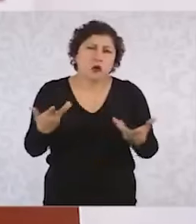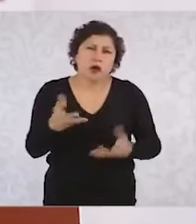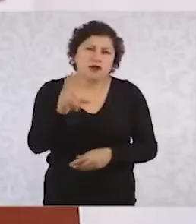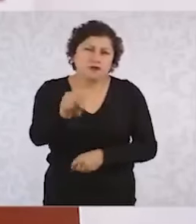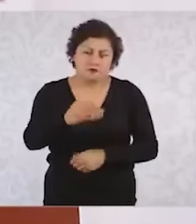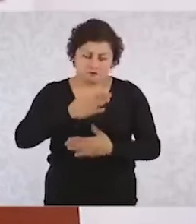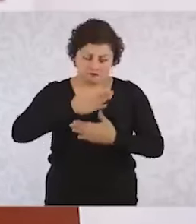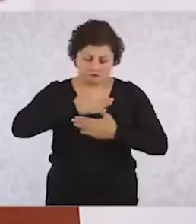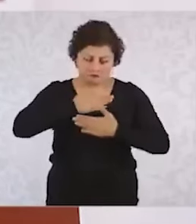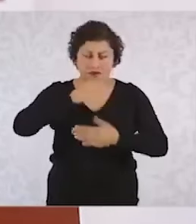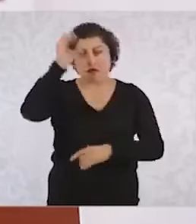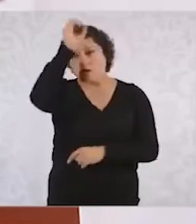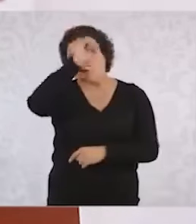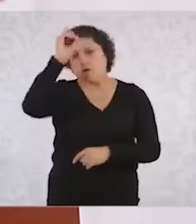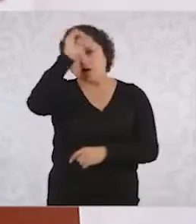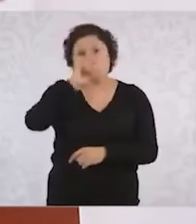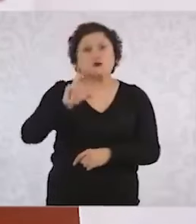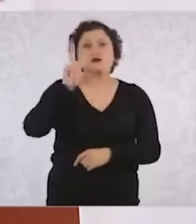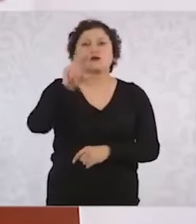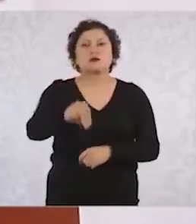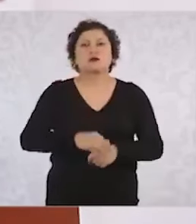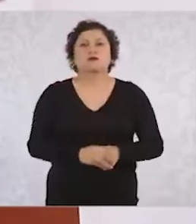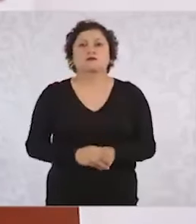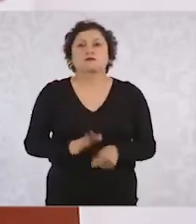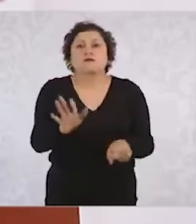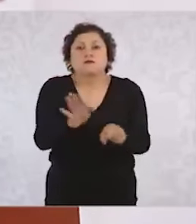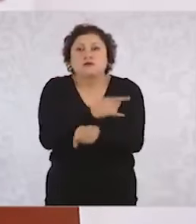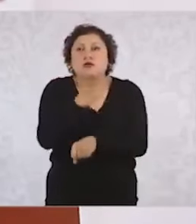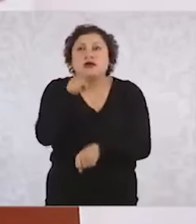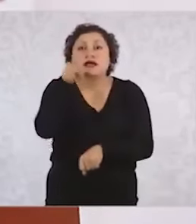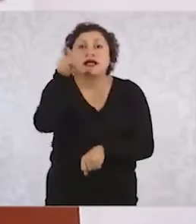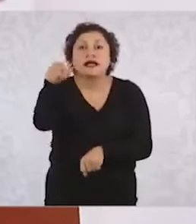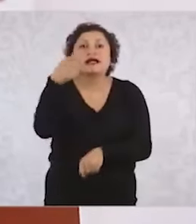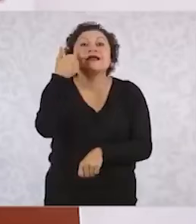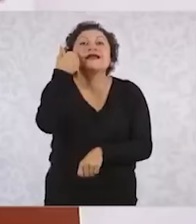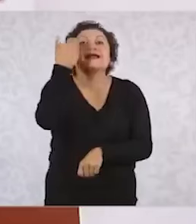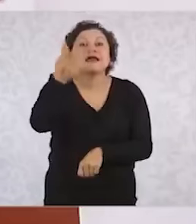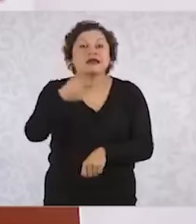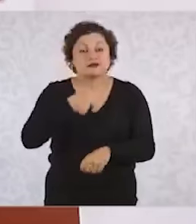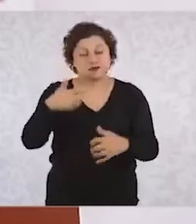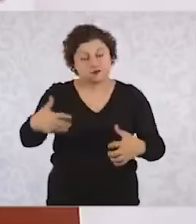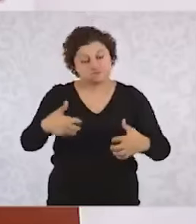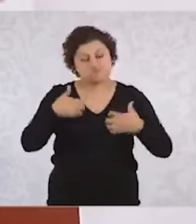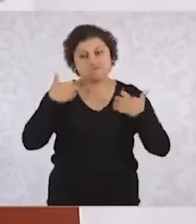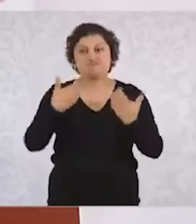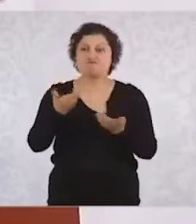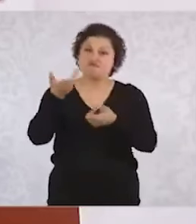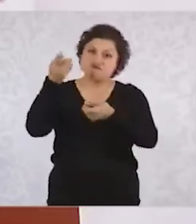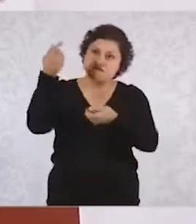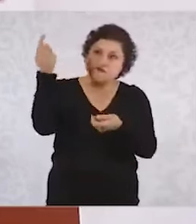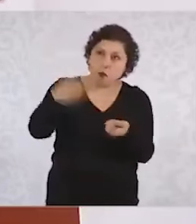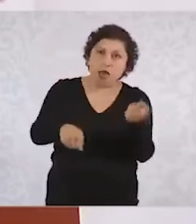Porque ¿qué quieren? Demostrar que somos un gobierno autoritario. No lo somos.